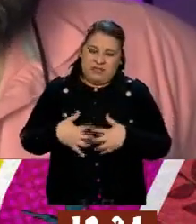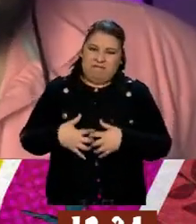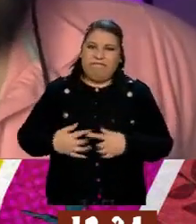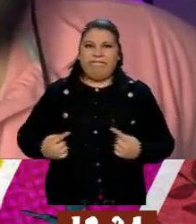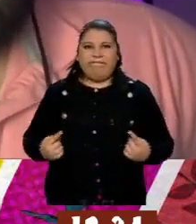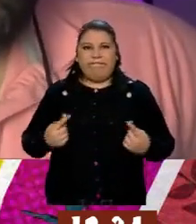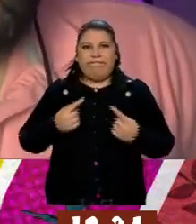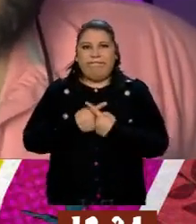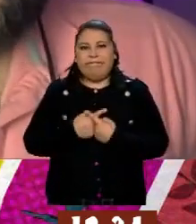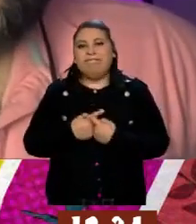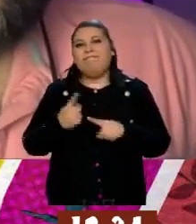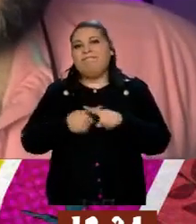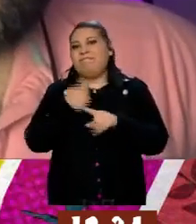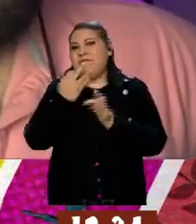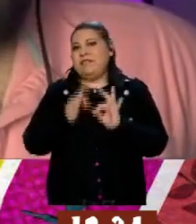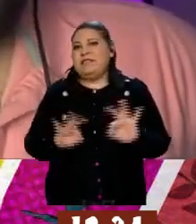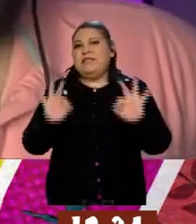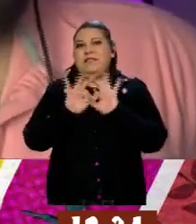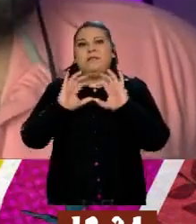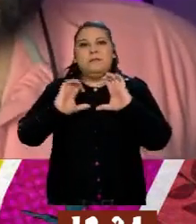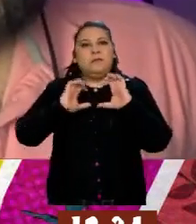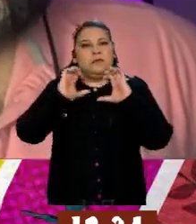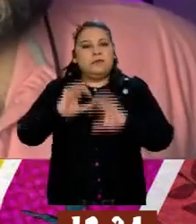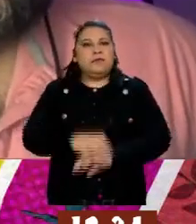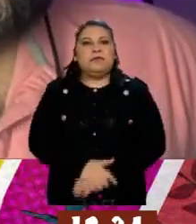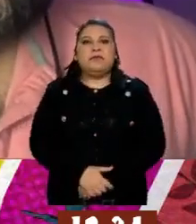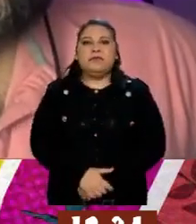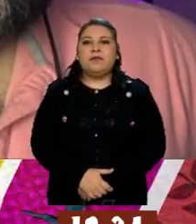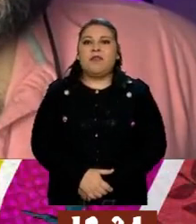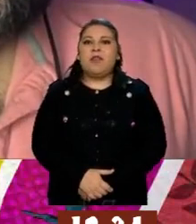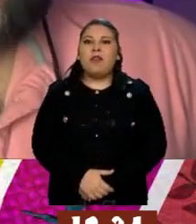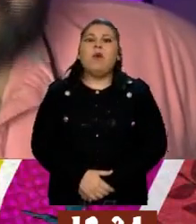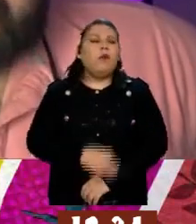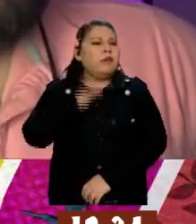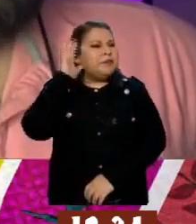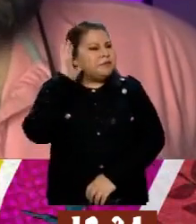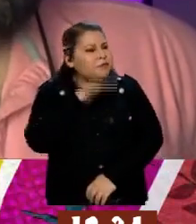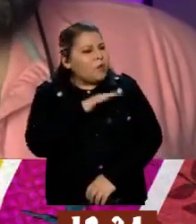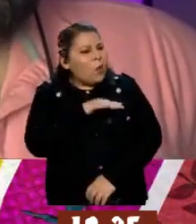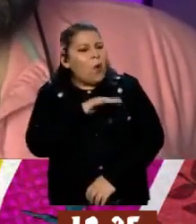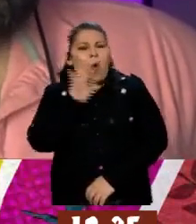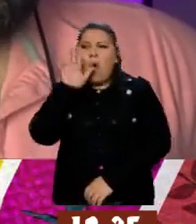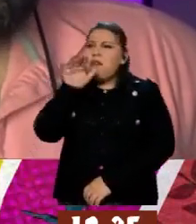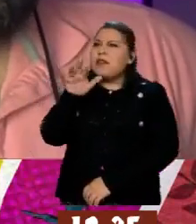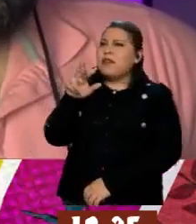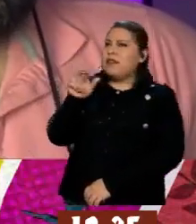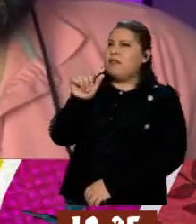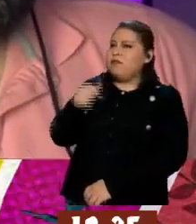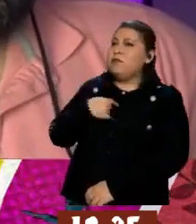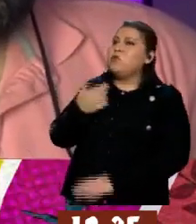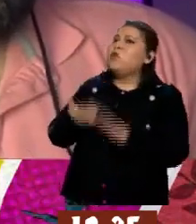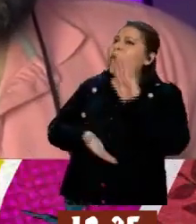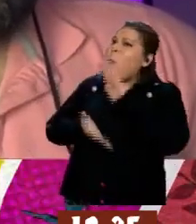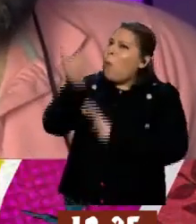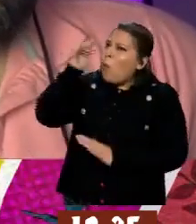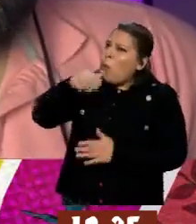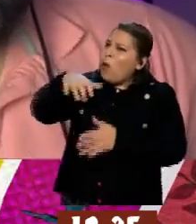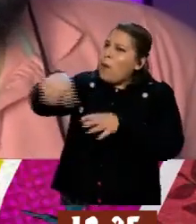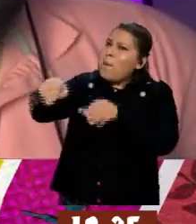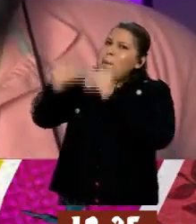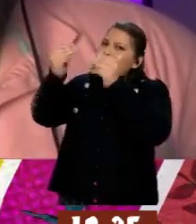y la salmonella. Oye, Rafa, yo veo una cosa. Cuando voy a comprar el pollo, porque yo lo compro el pollo, el chavo del pollo está